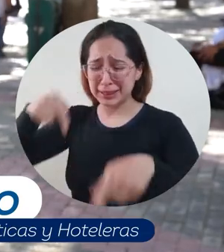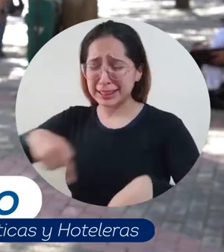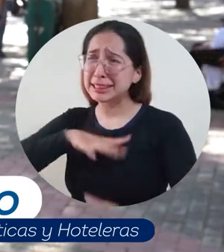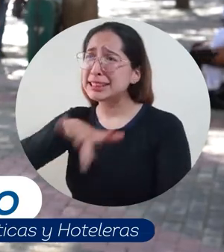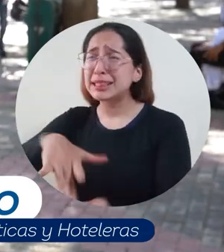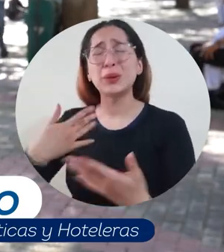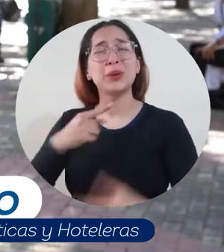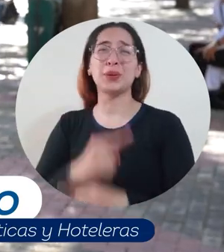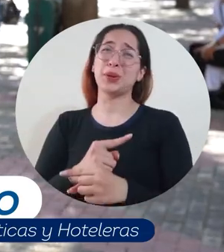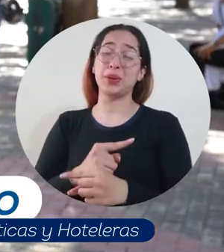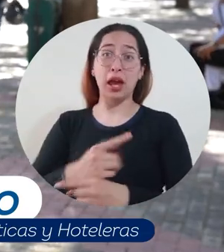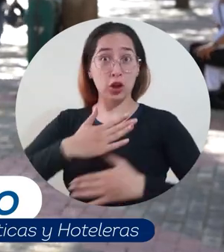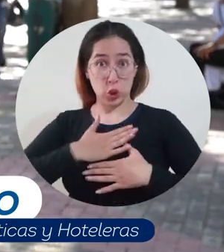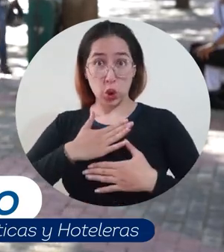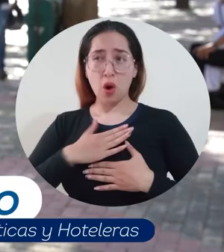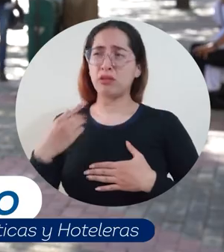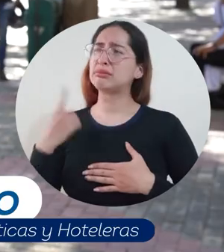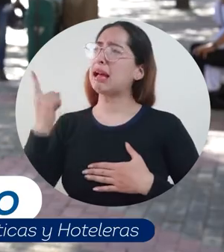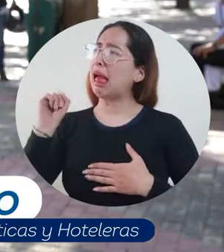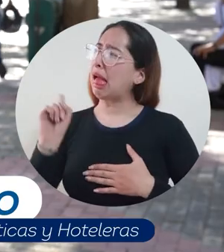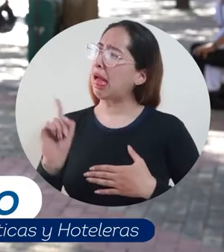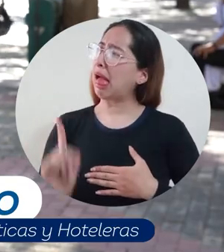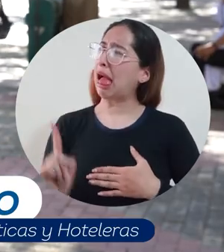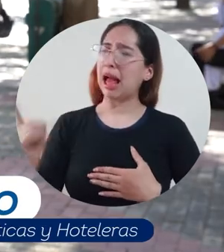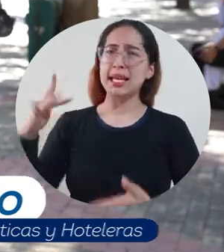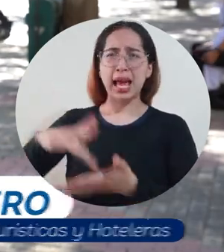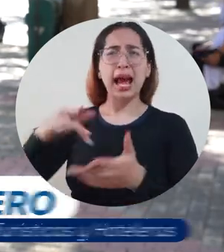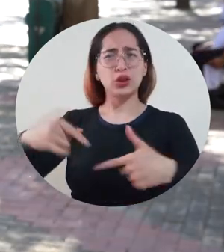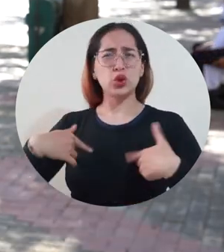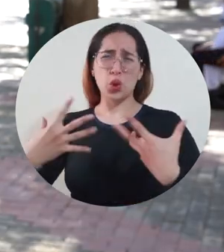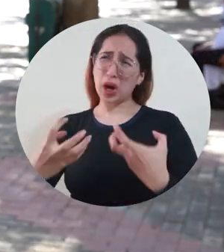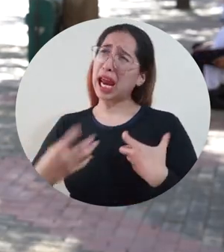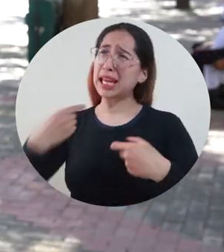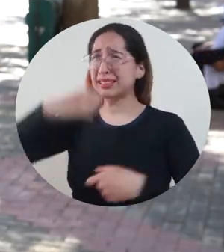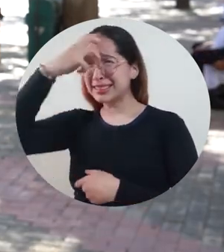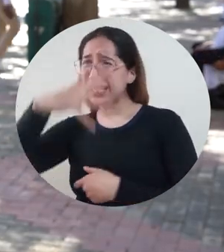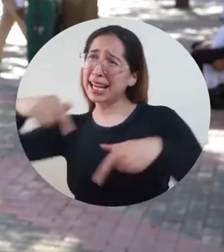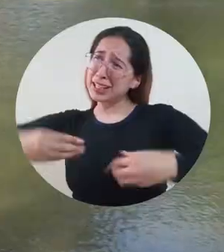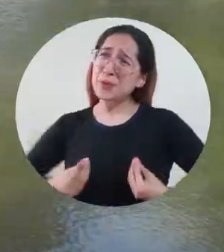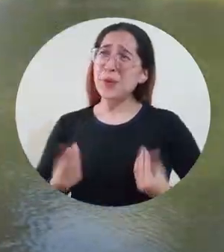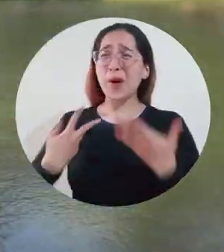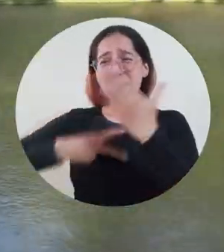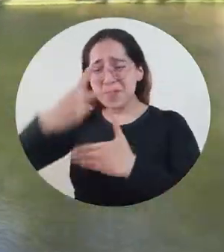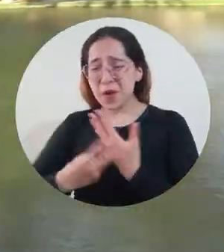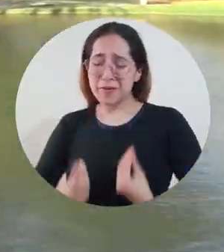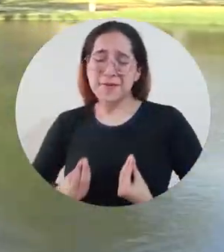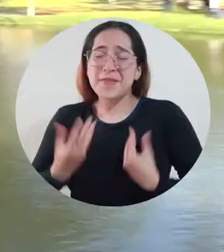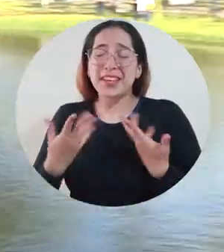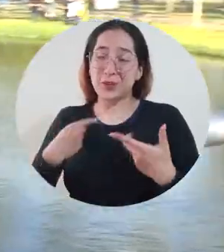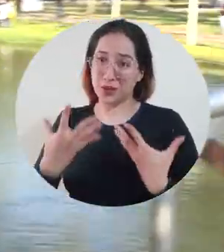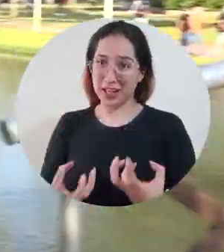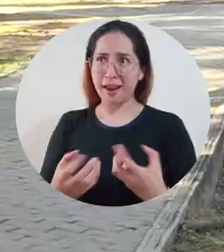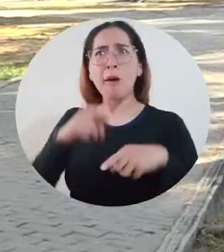cumplido. Yo hace años tenía deseos de venirme a Santa Marta como un proyecto de vida. Llegué y había